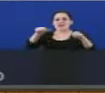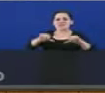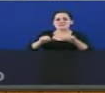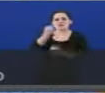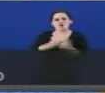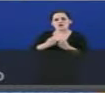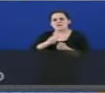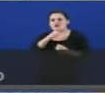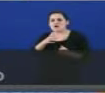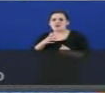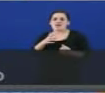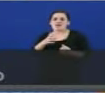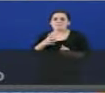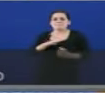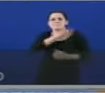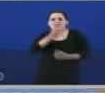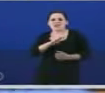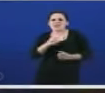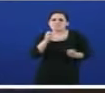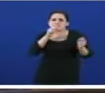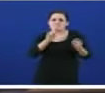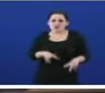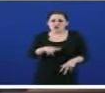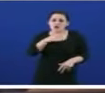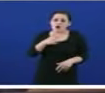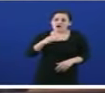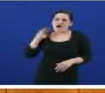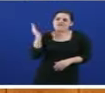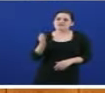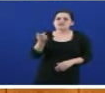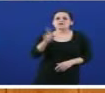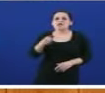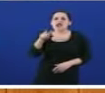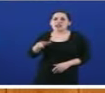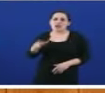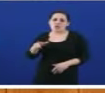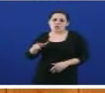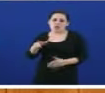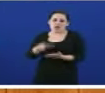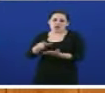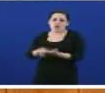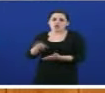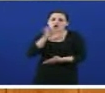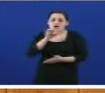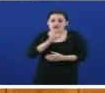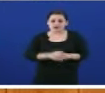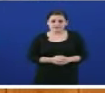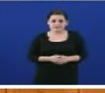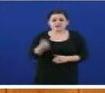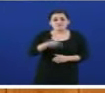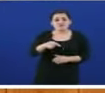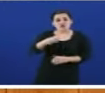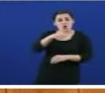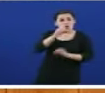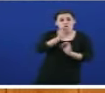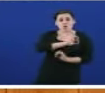vostede teima en dividilo ainda máis atacando a nosa lingua. E, desde logo, na interlocución co goberno español, as súas